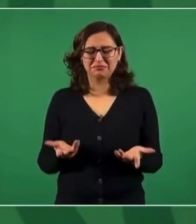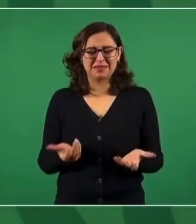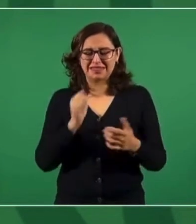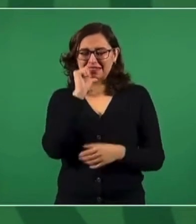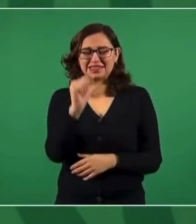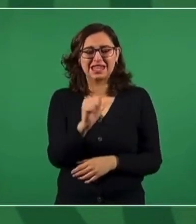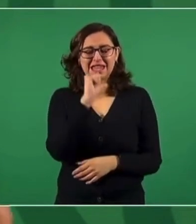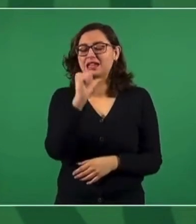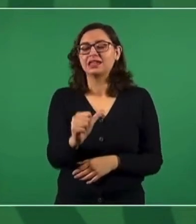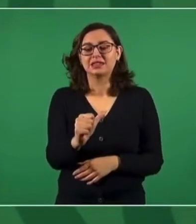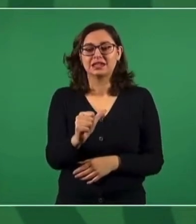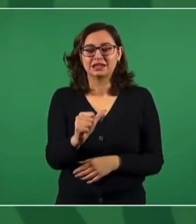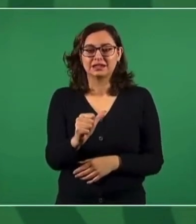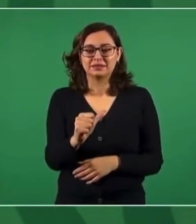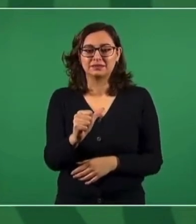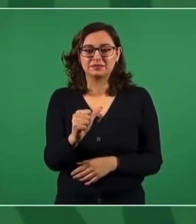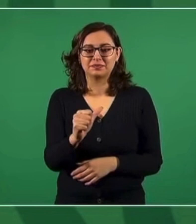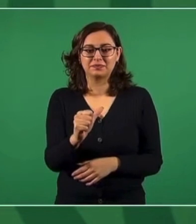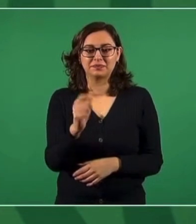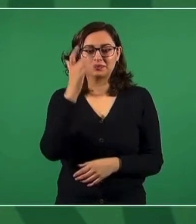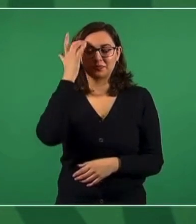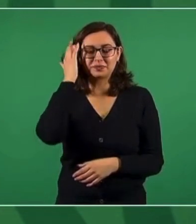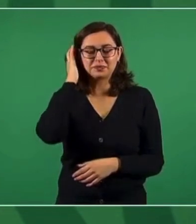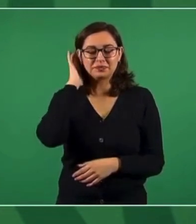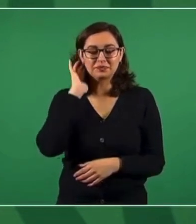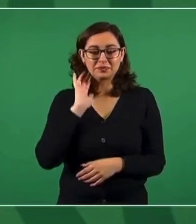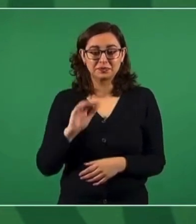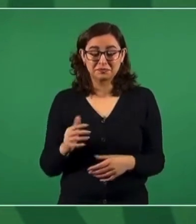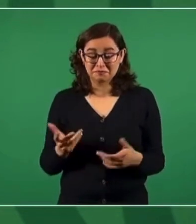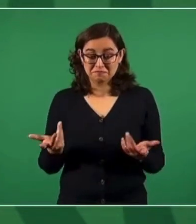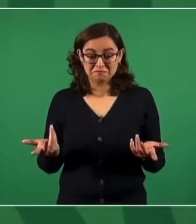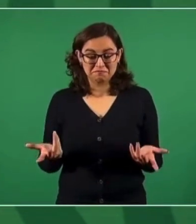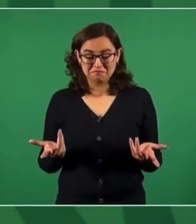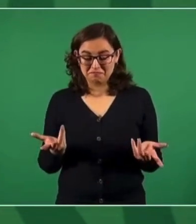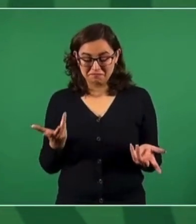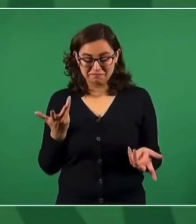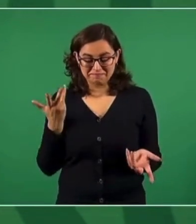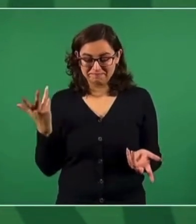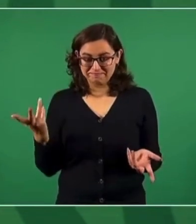ni el mínimo